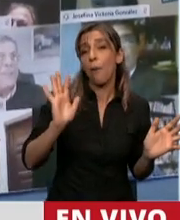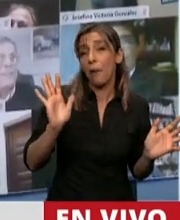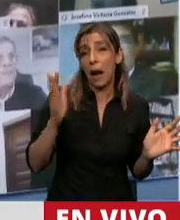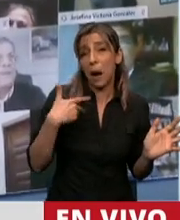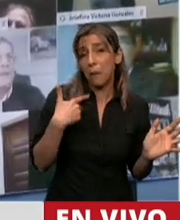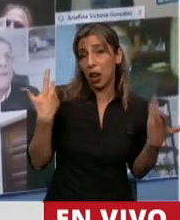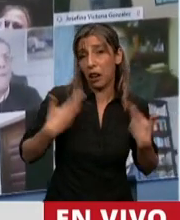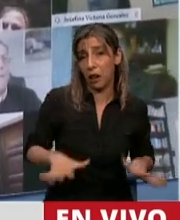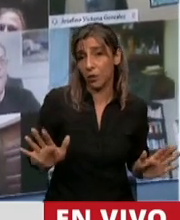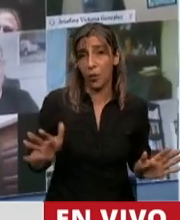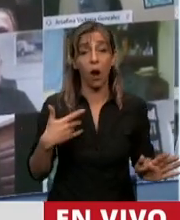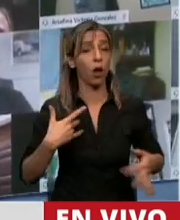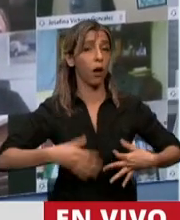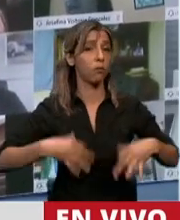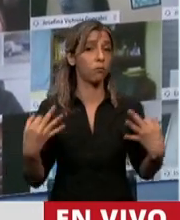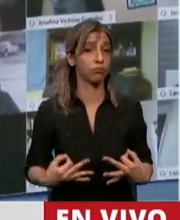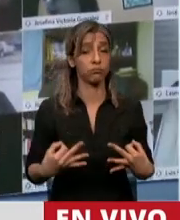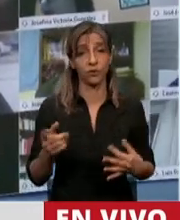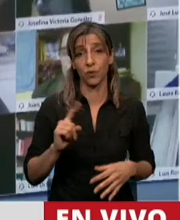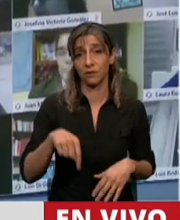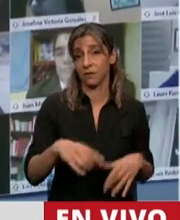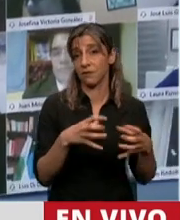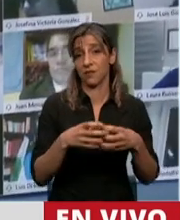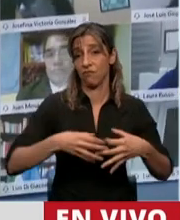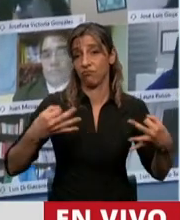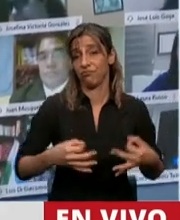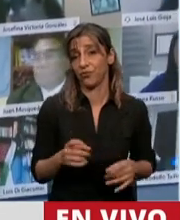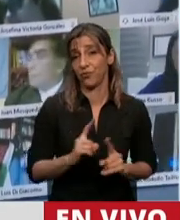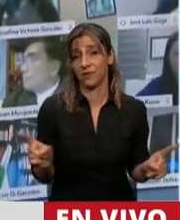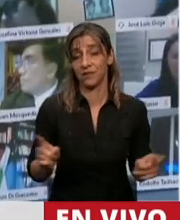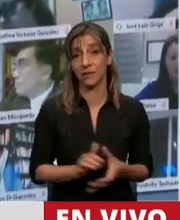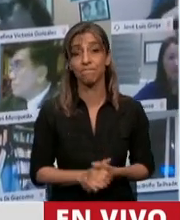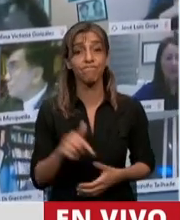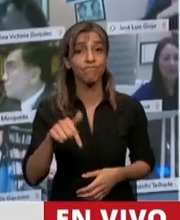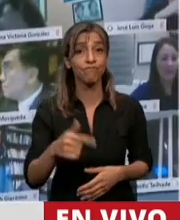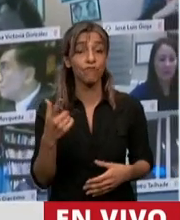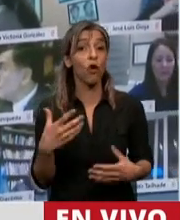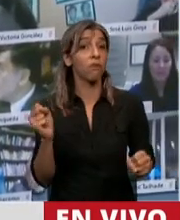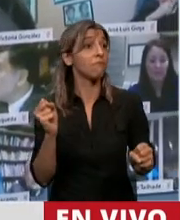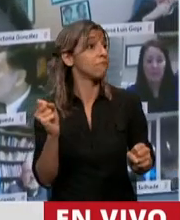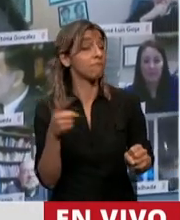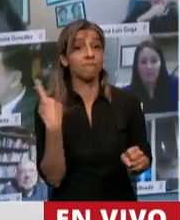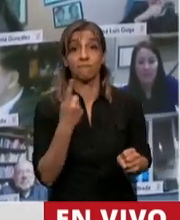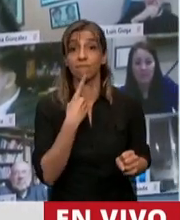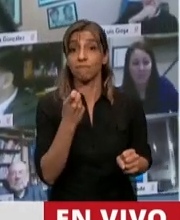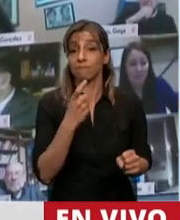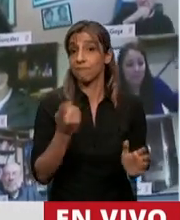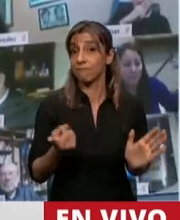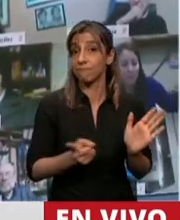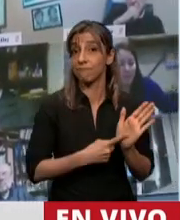porque si hemos descubierto hoy acá es que el reglamento, mi único presidente,